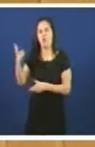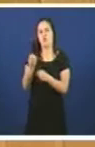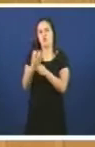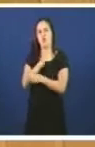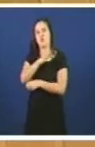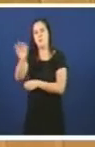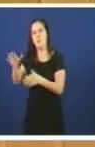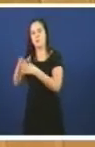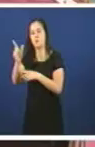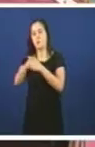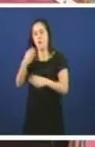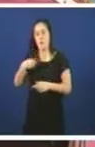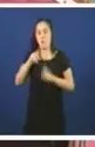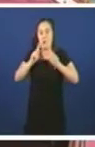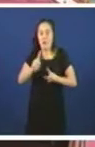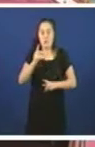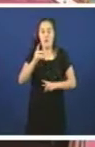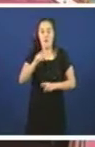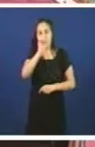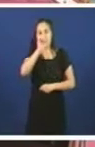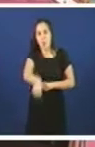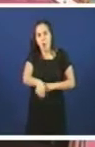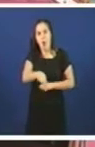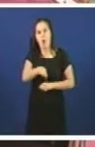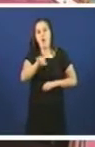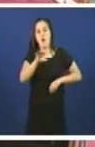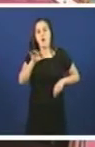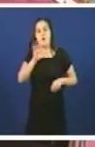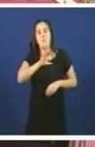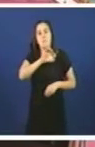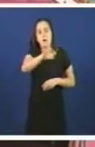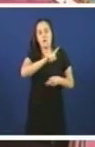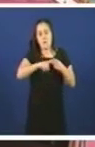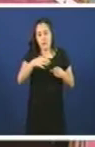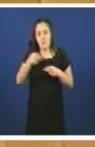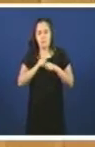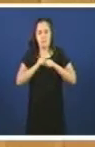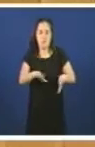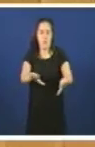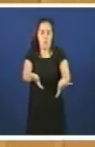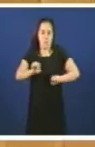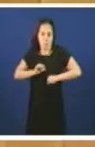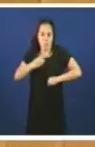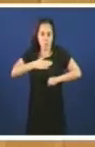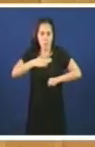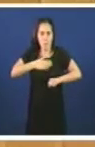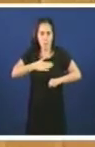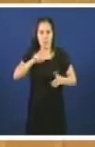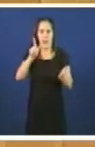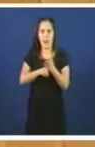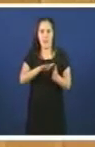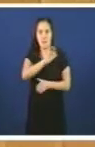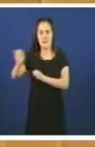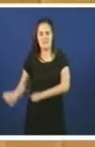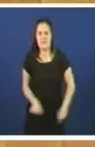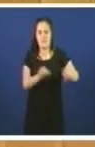nacionalismo e mais os seus socios deberían de abandonar a estrategia de apropiarse da lingua e da súa defensa presentando o